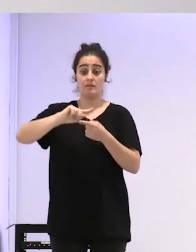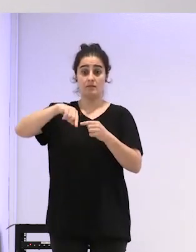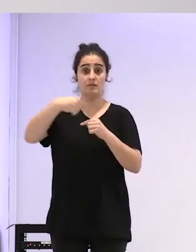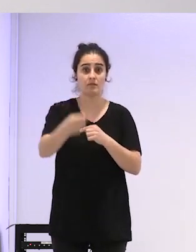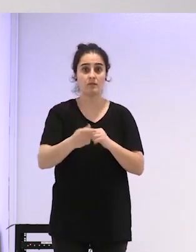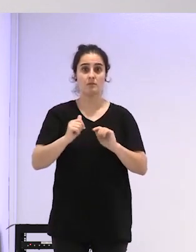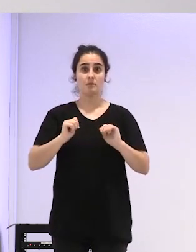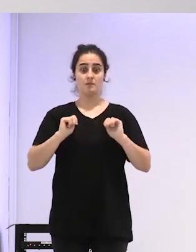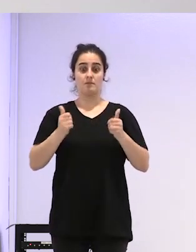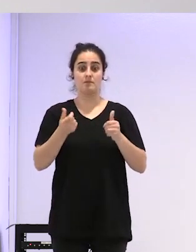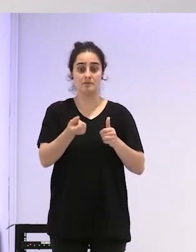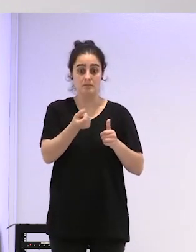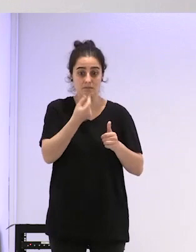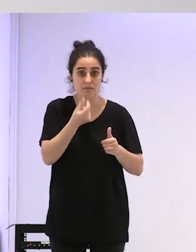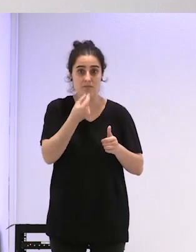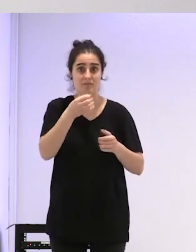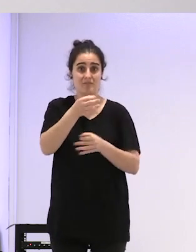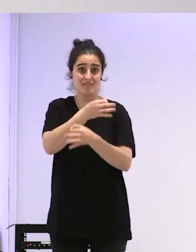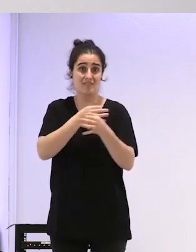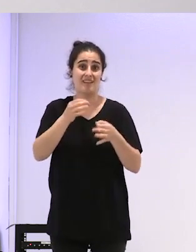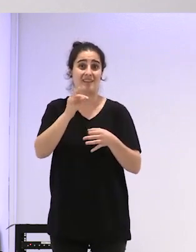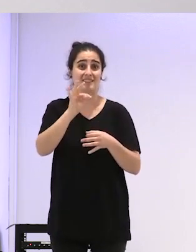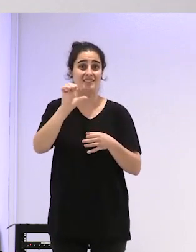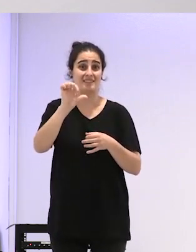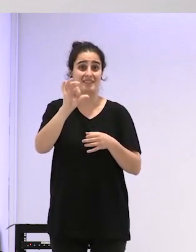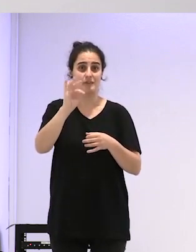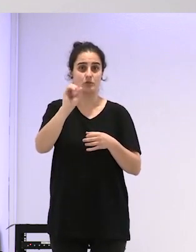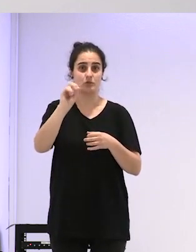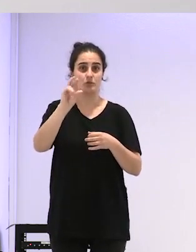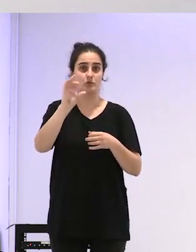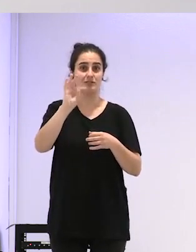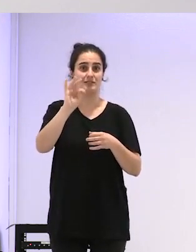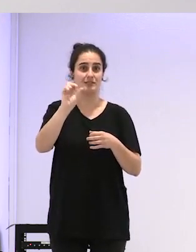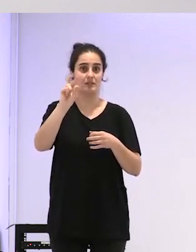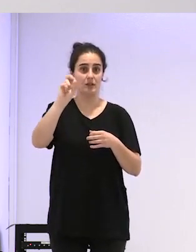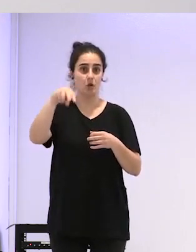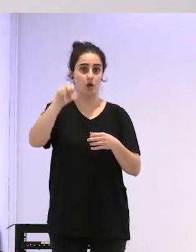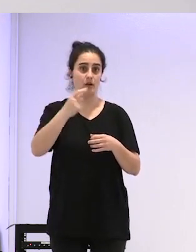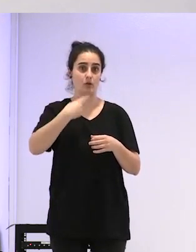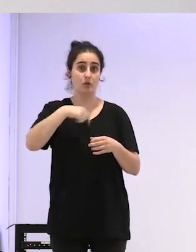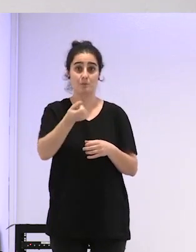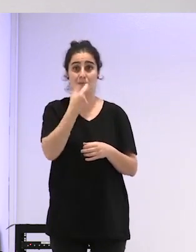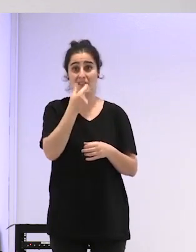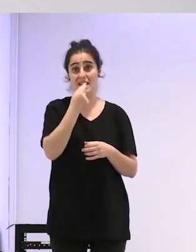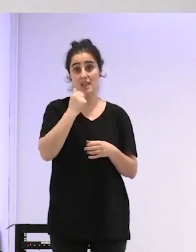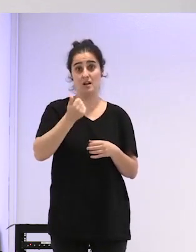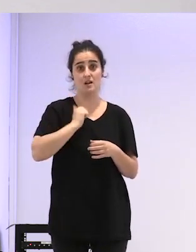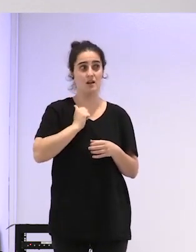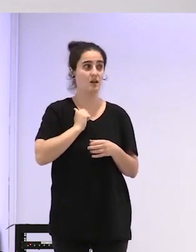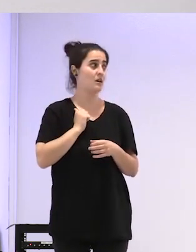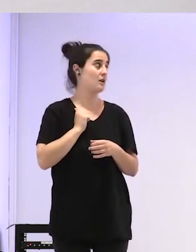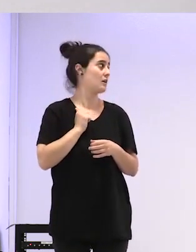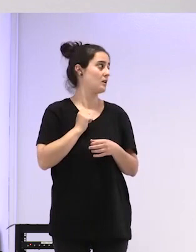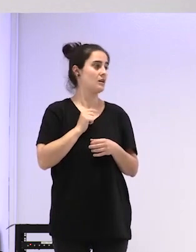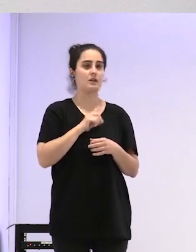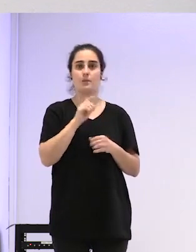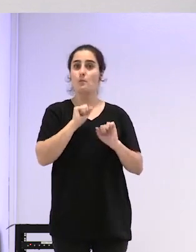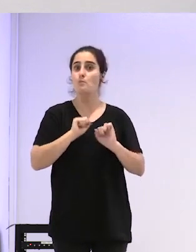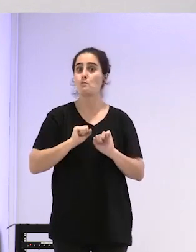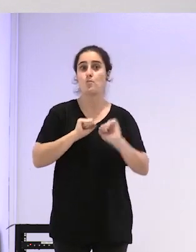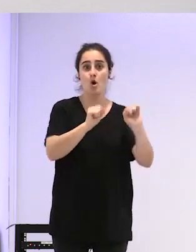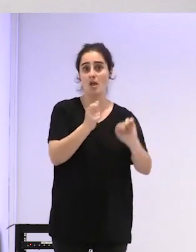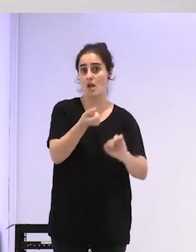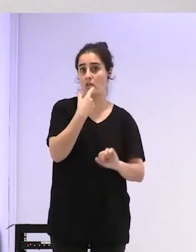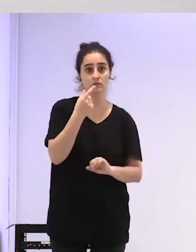preparados de testosterona utilizamos una medicación que ya no utilizamos tampoco bloqueadores